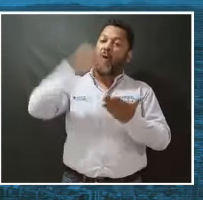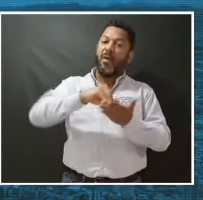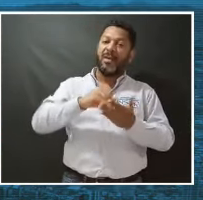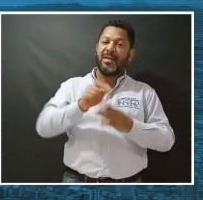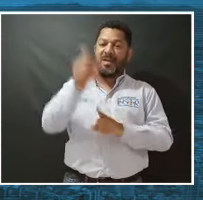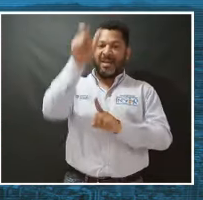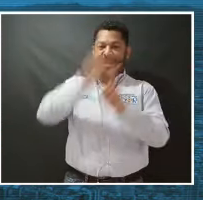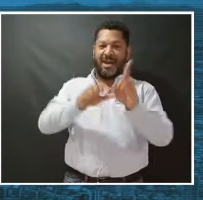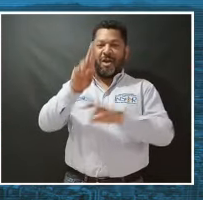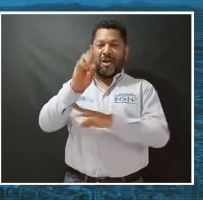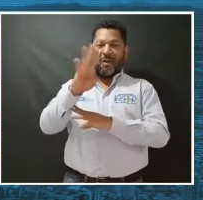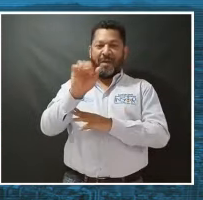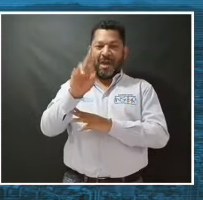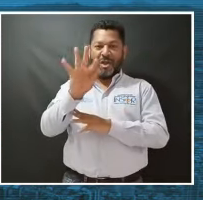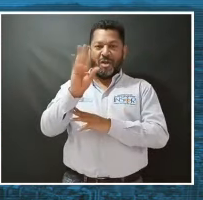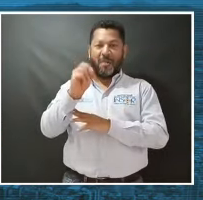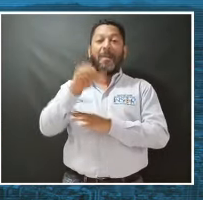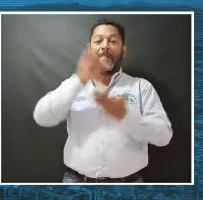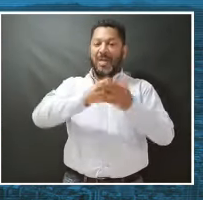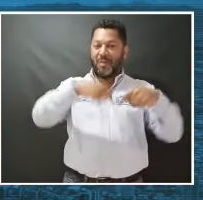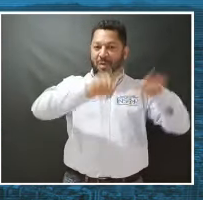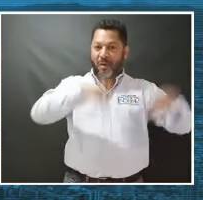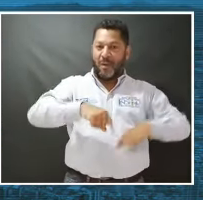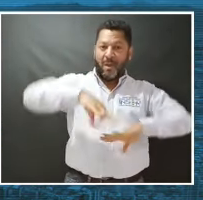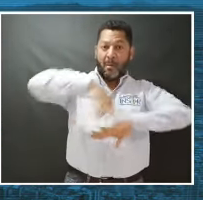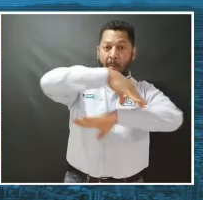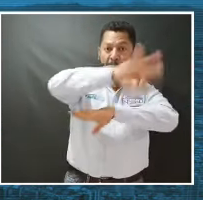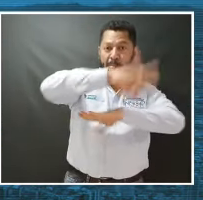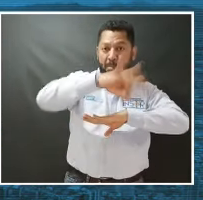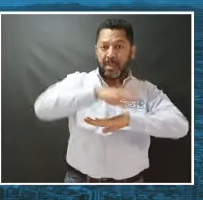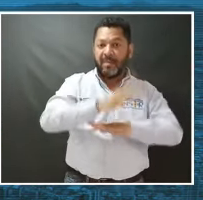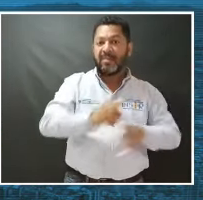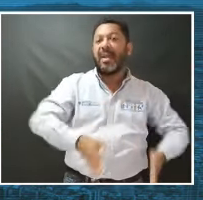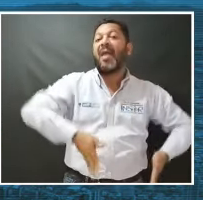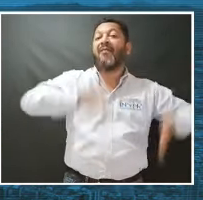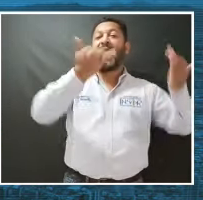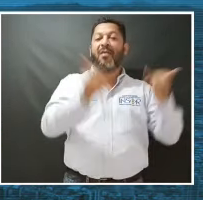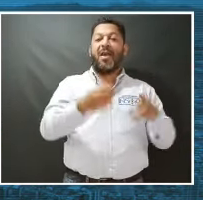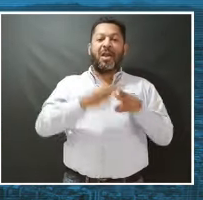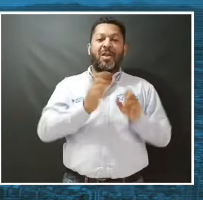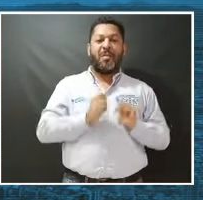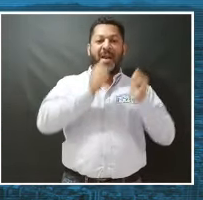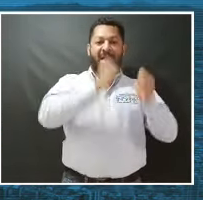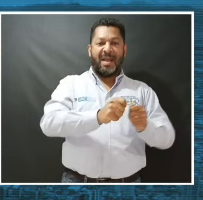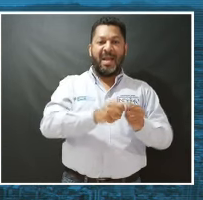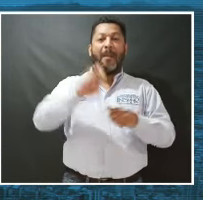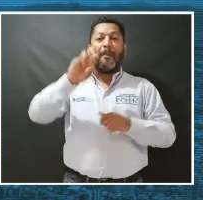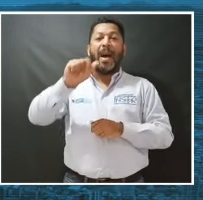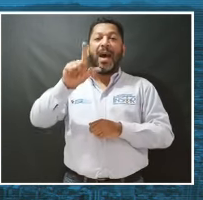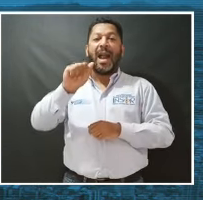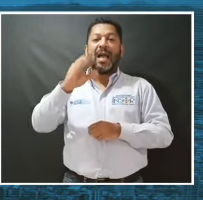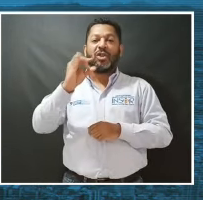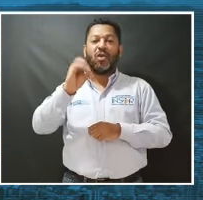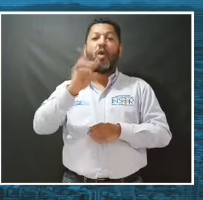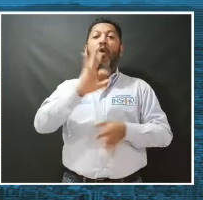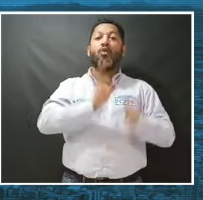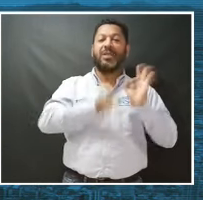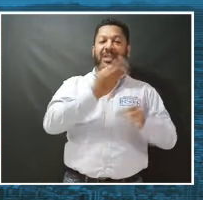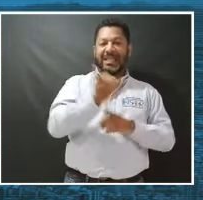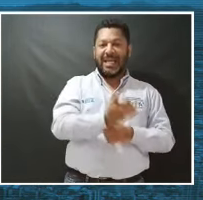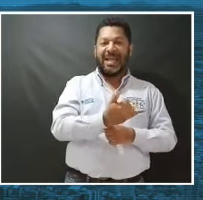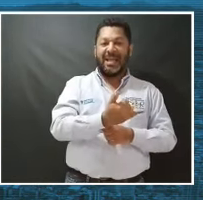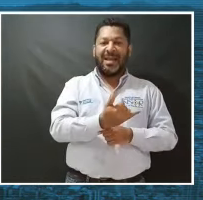nuevamente el arquitecto Roberto Londoño en ese mismo sitio construya el edificio que hoy conocemos como